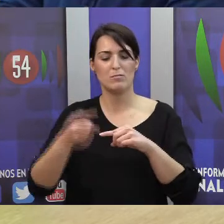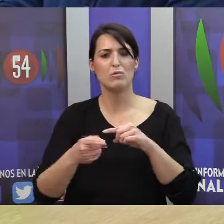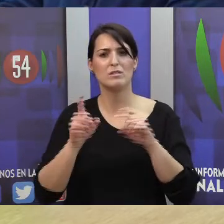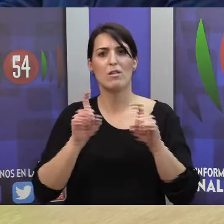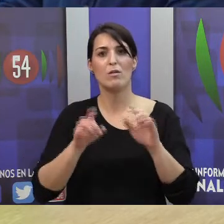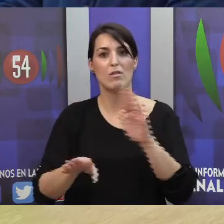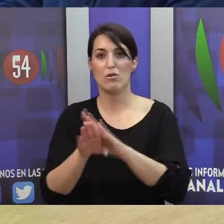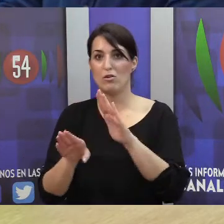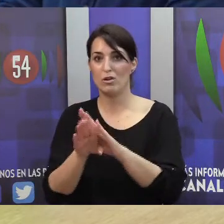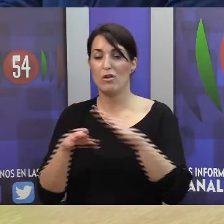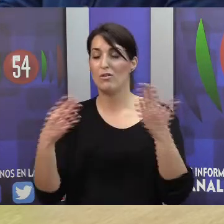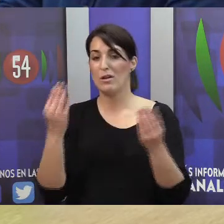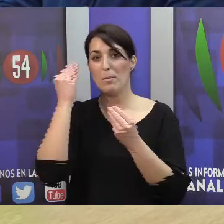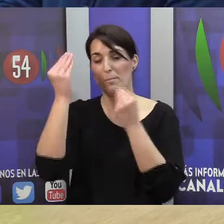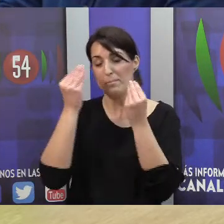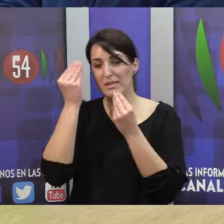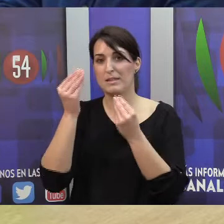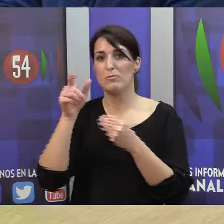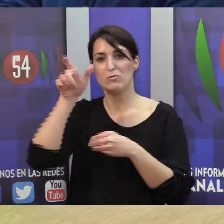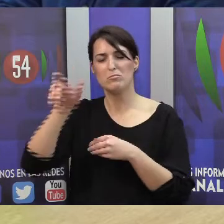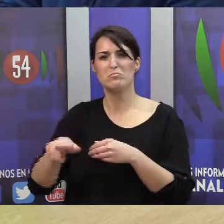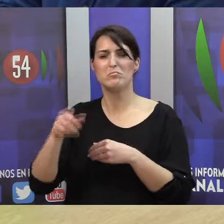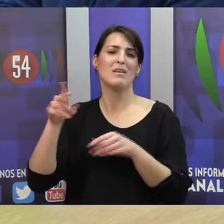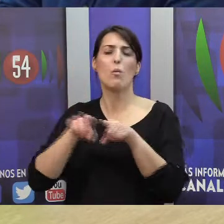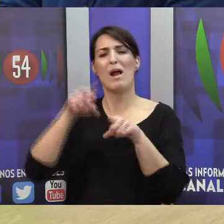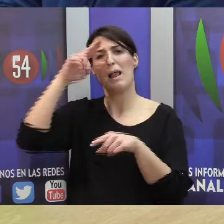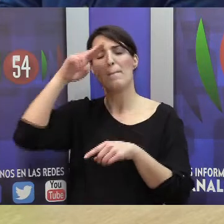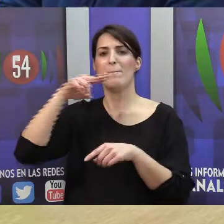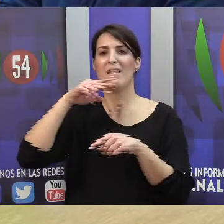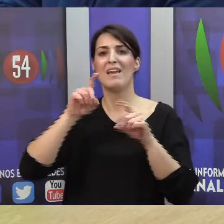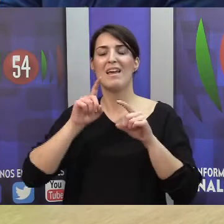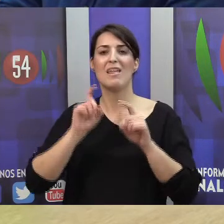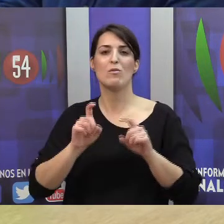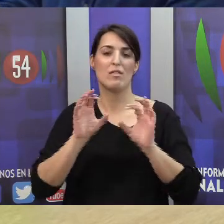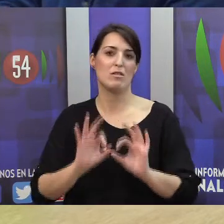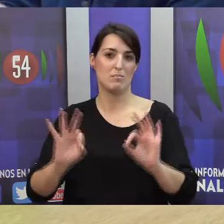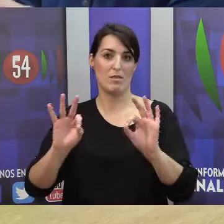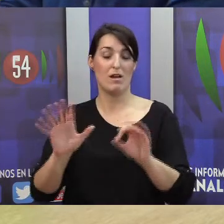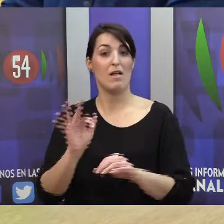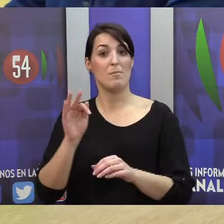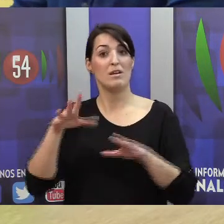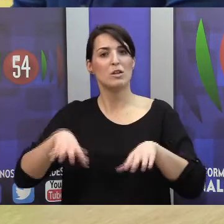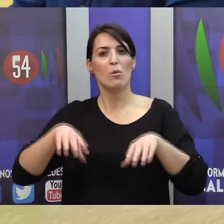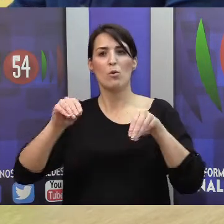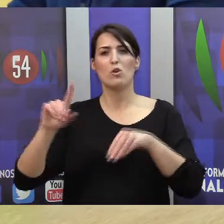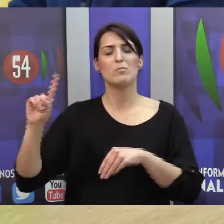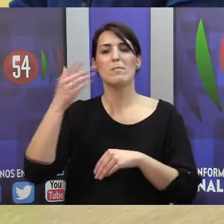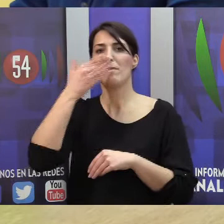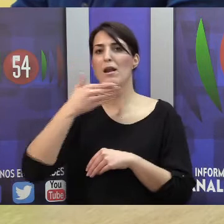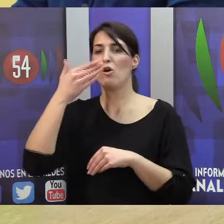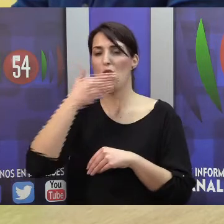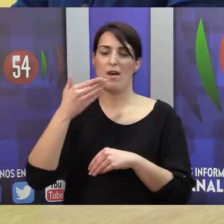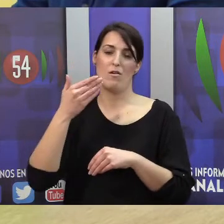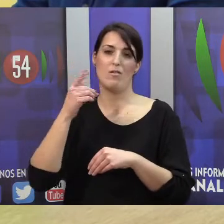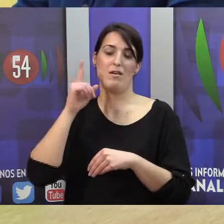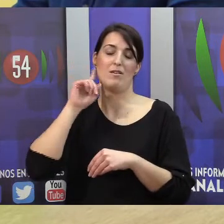se puede decir que es el padre de la educación especial, y también fue Burgos sede del primer colegio de sordos y ciegos del norte de